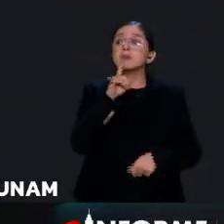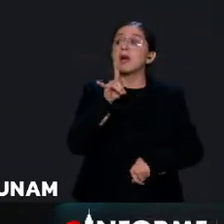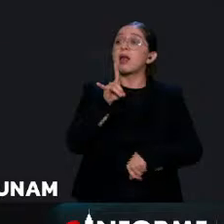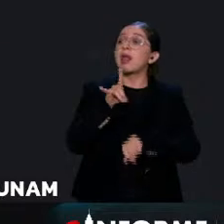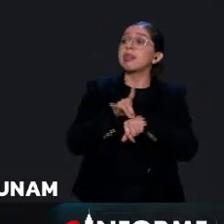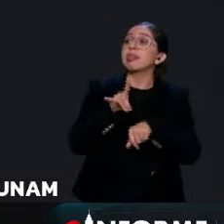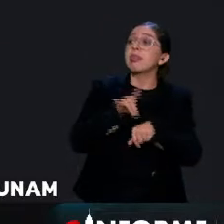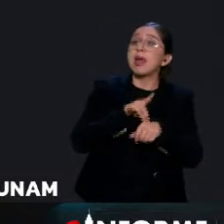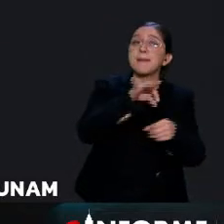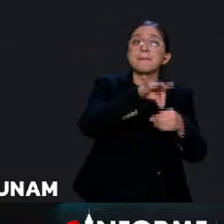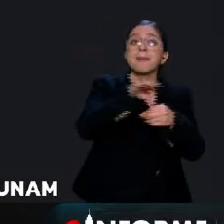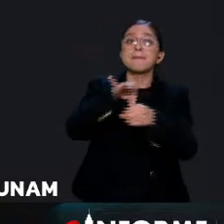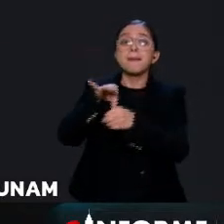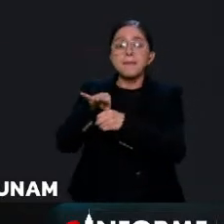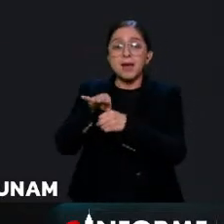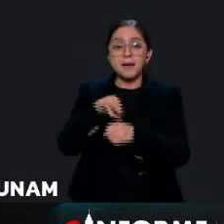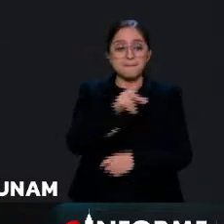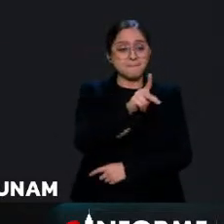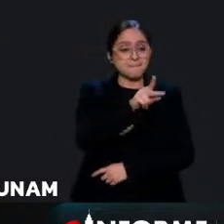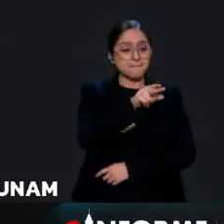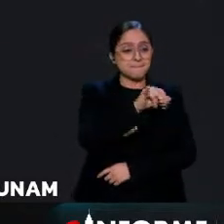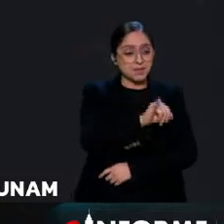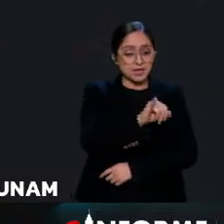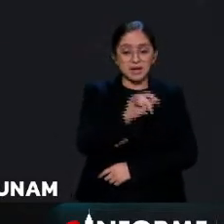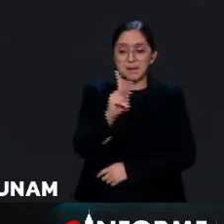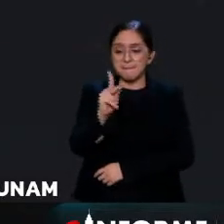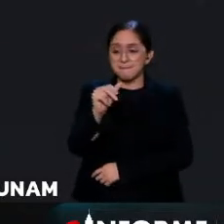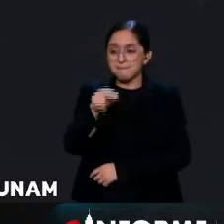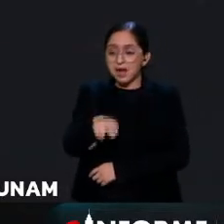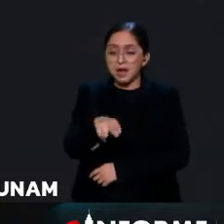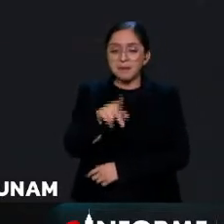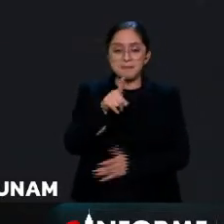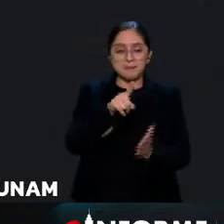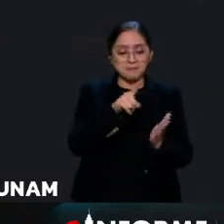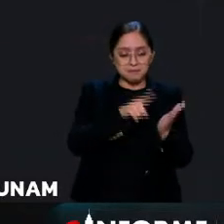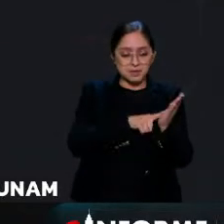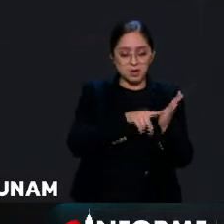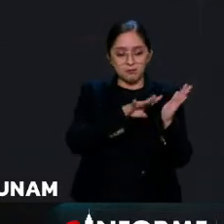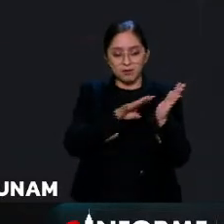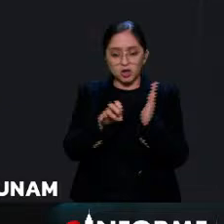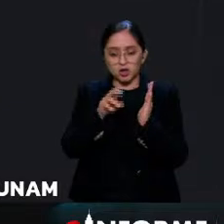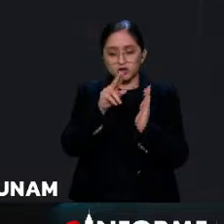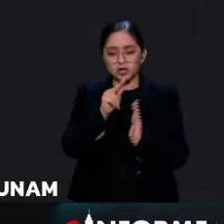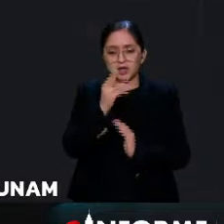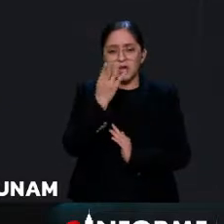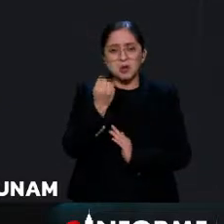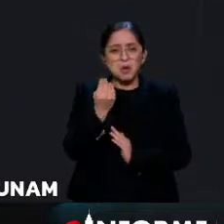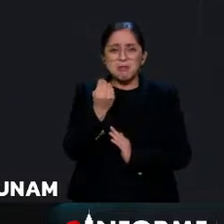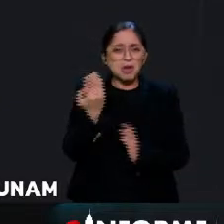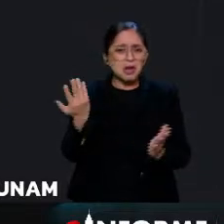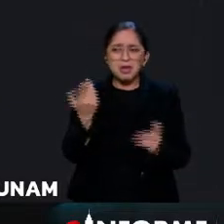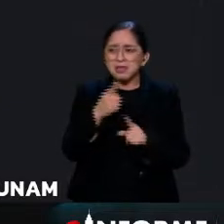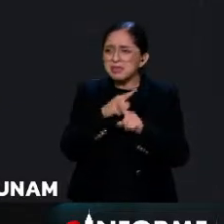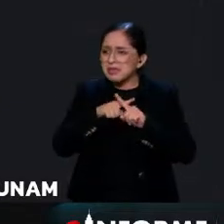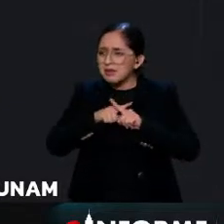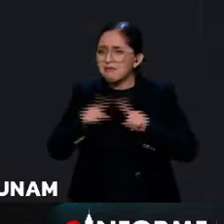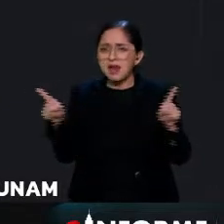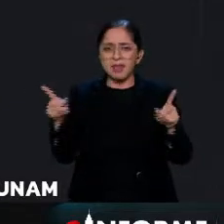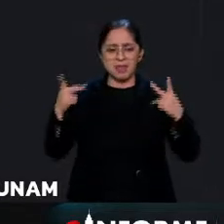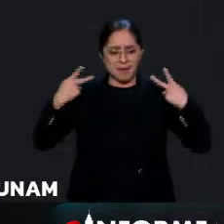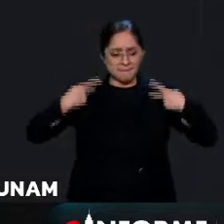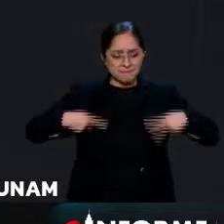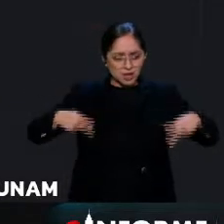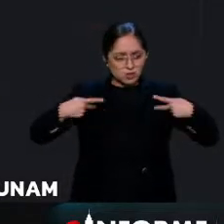de PRI y PAN a partir del 89 90 pues tenía a determinados actores académicos